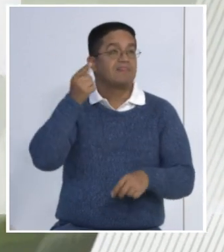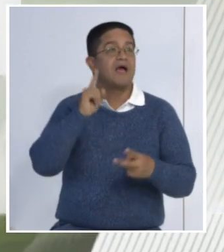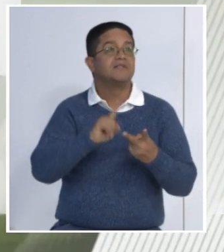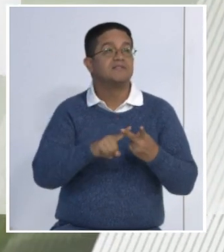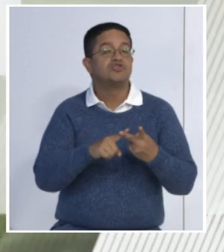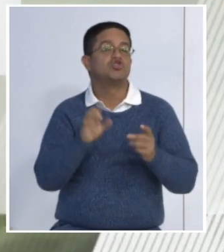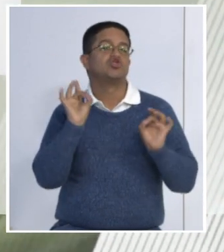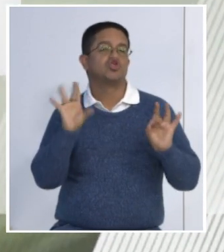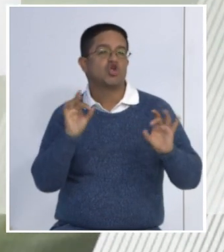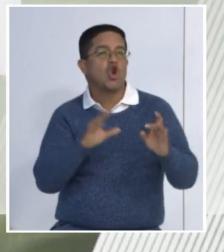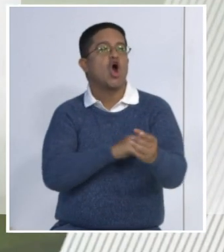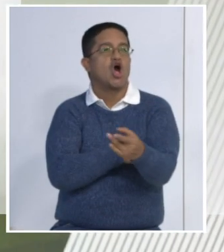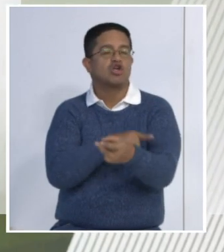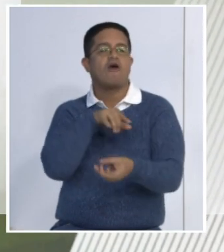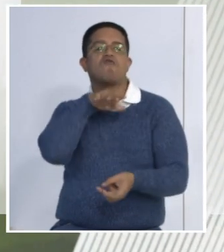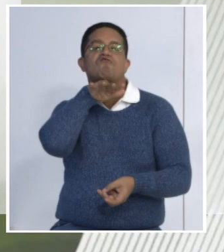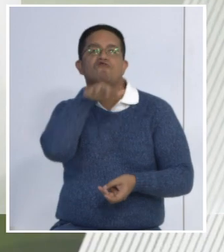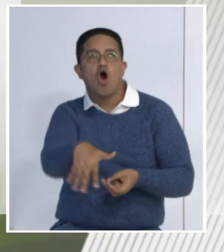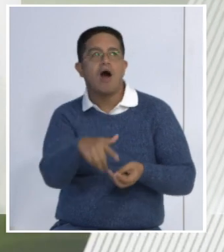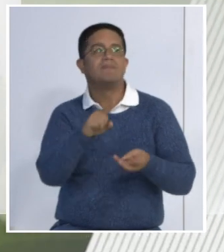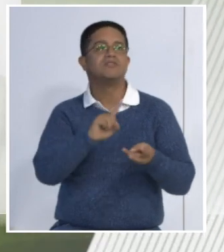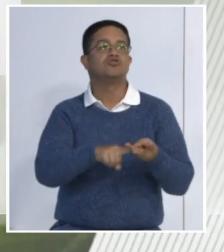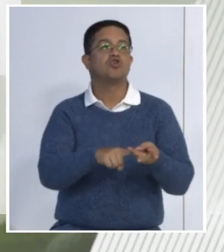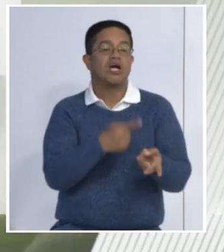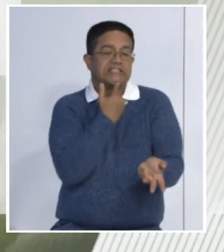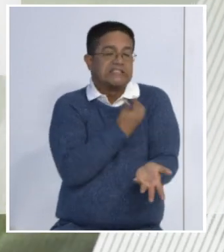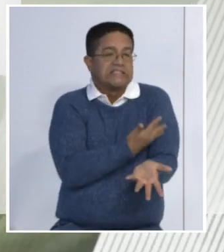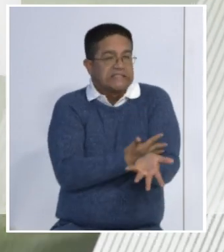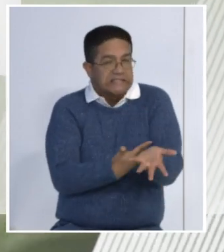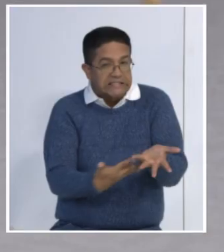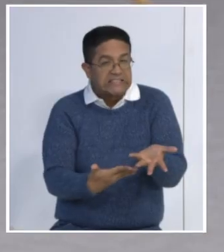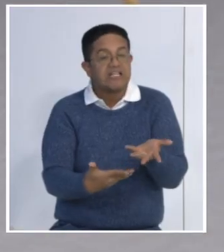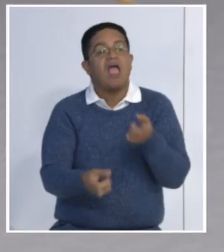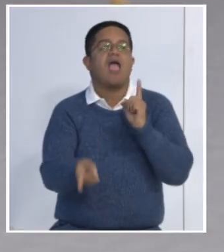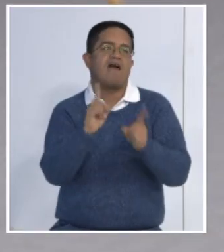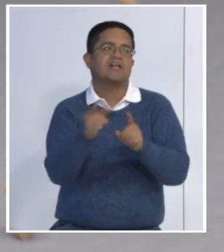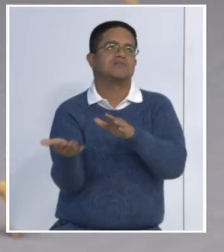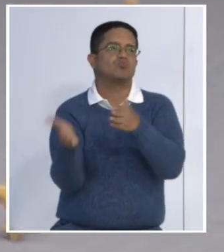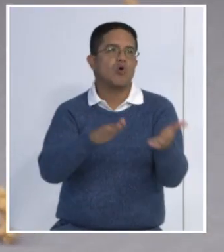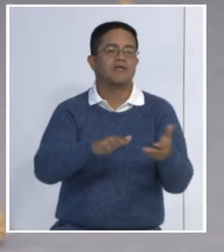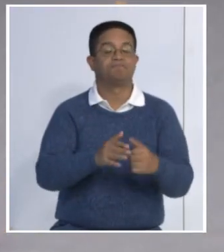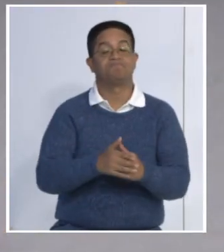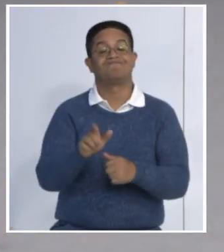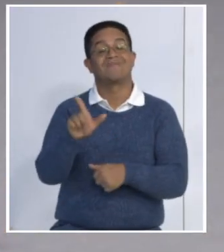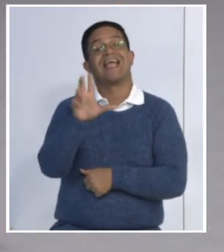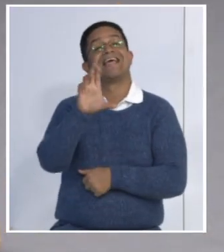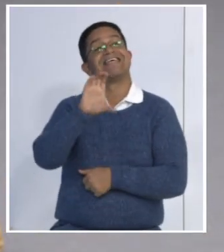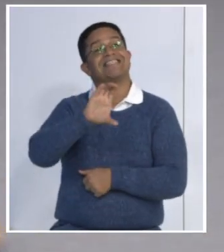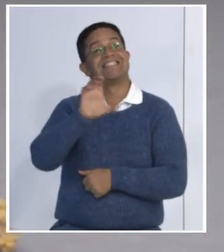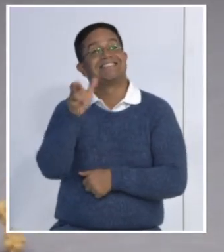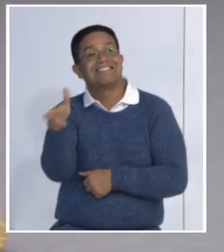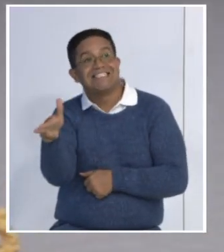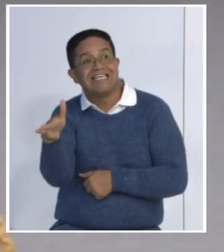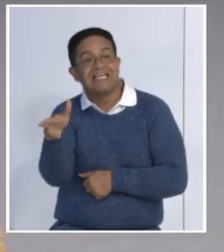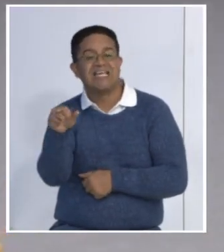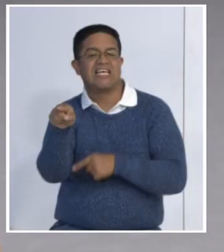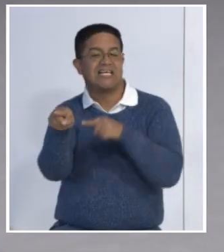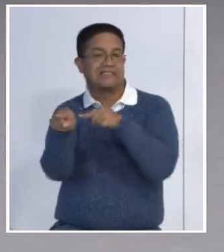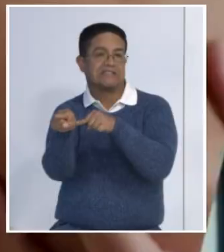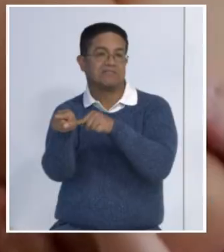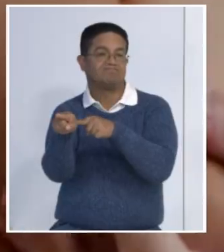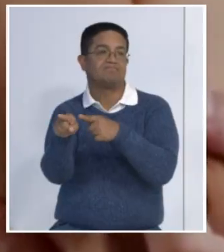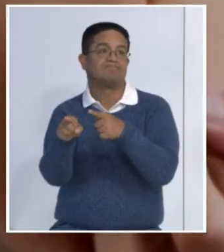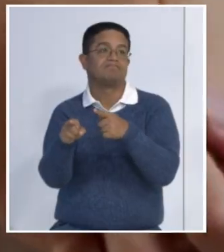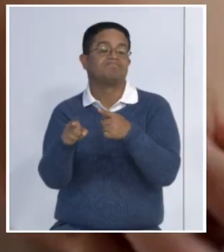musculares, vómitos, hemorragias y shocks mortales. Por su parte, el chikungunya es una afección menos